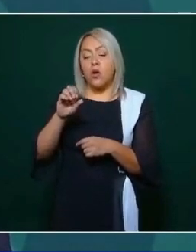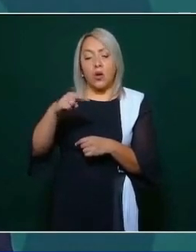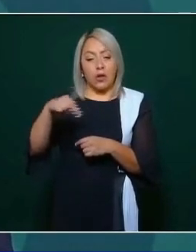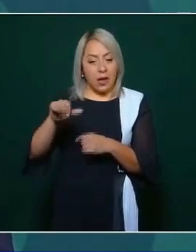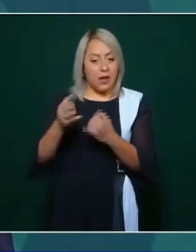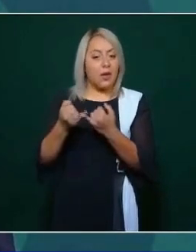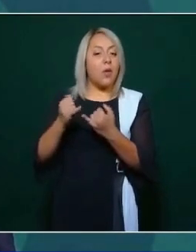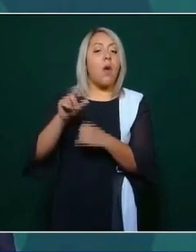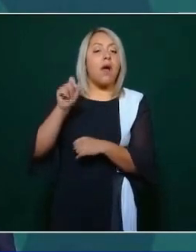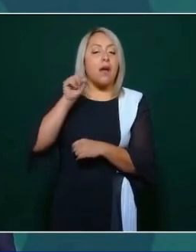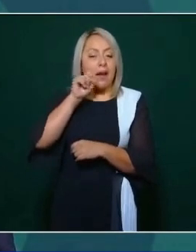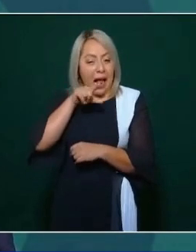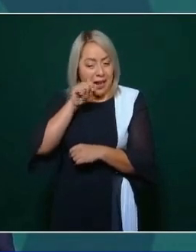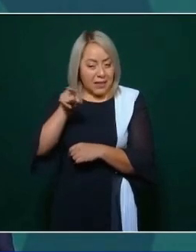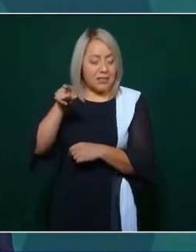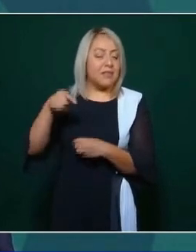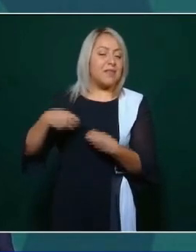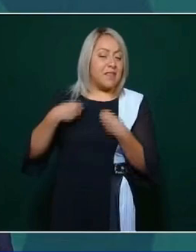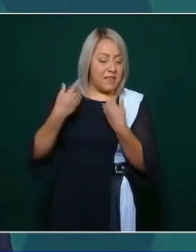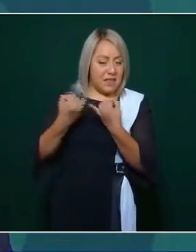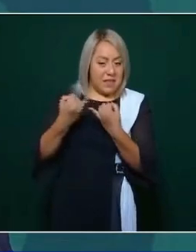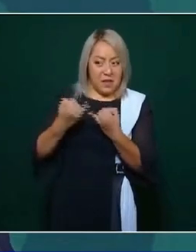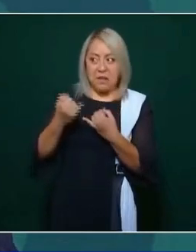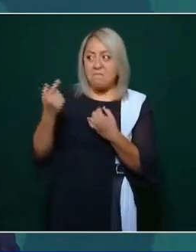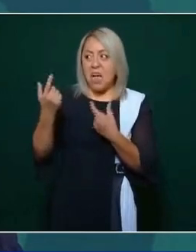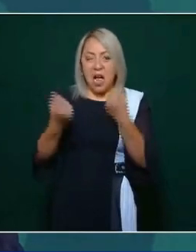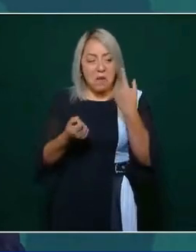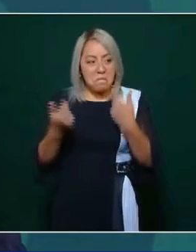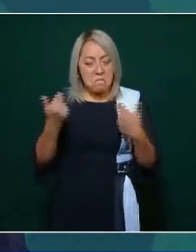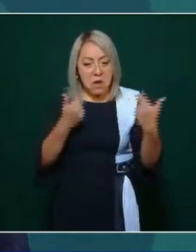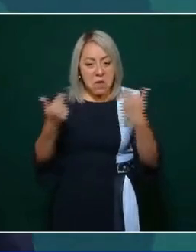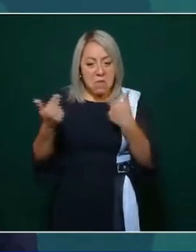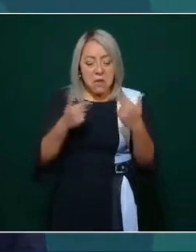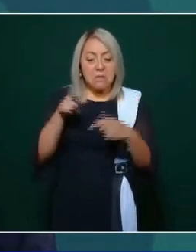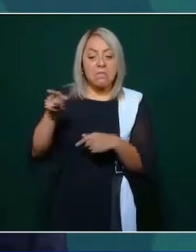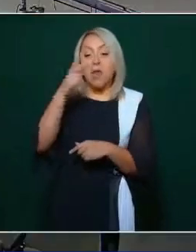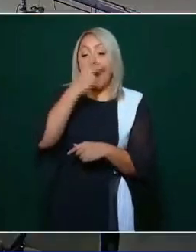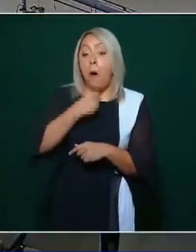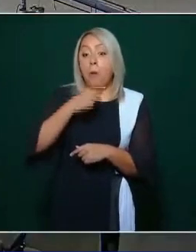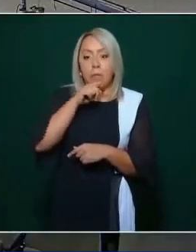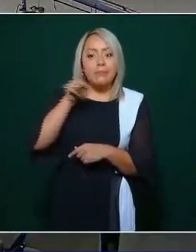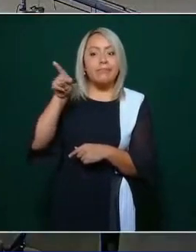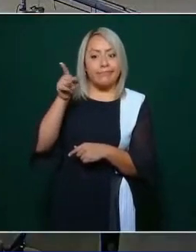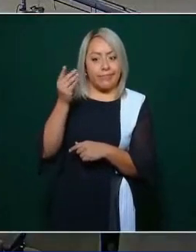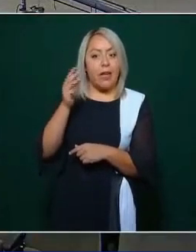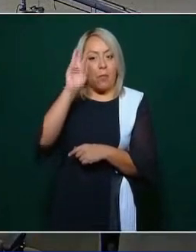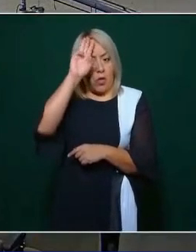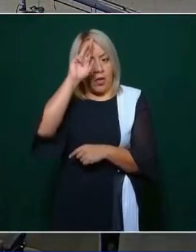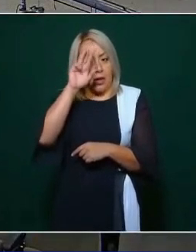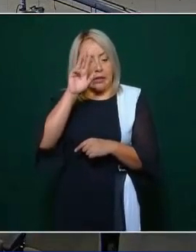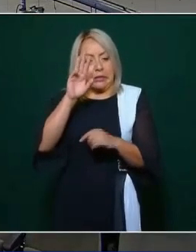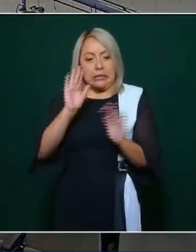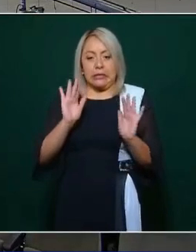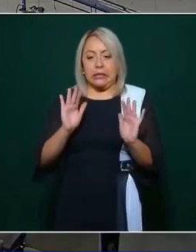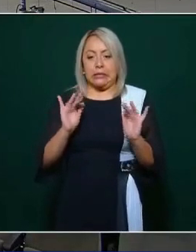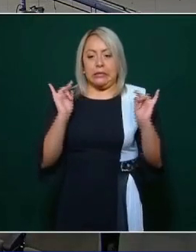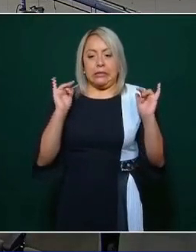Jalisco y entonces el Jerónimo Treviño se hace a un lado